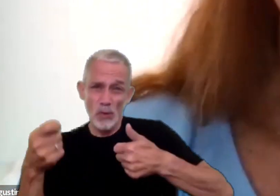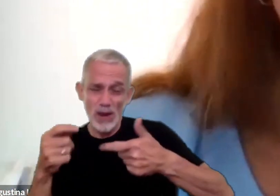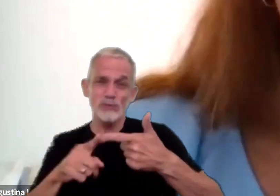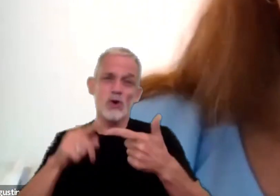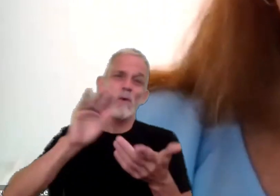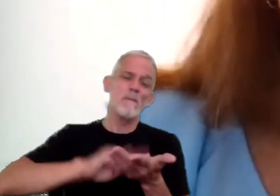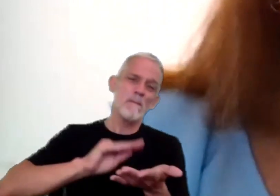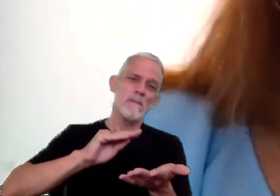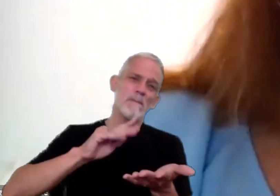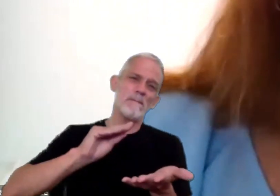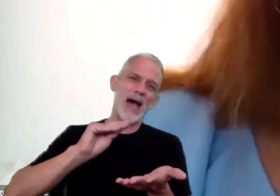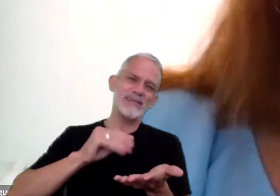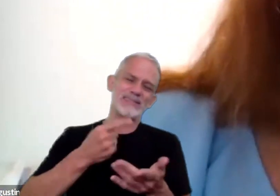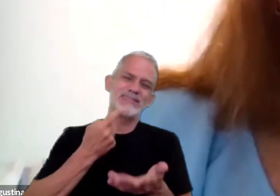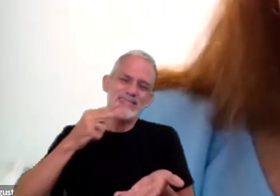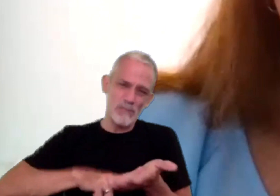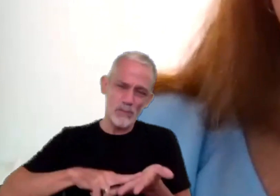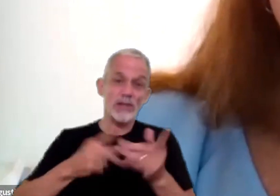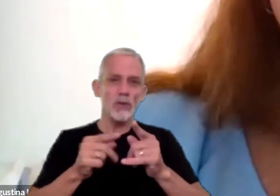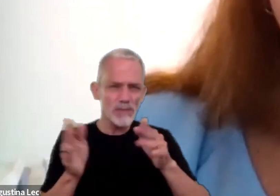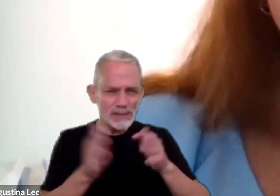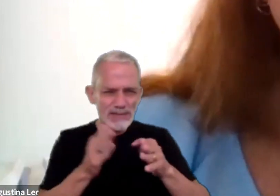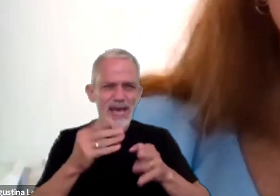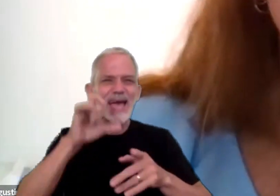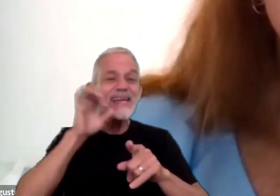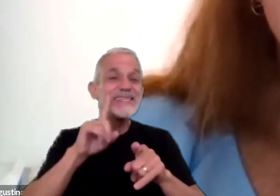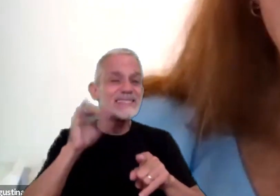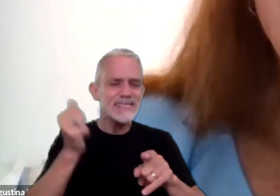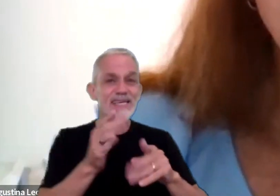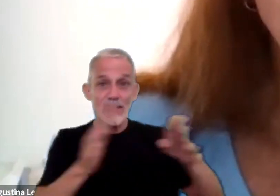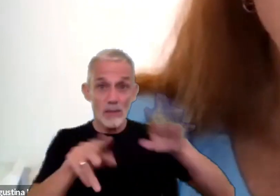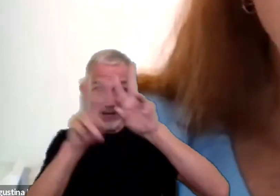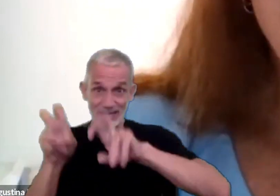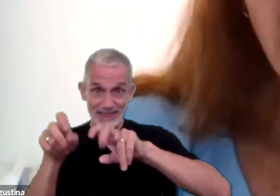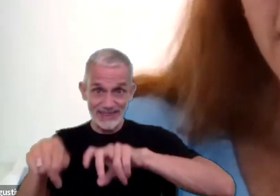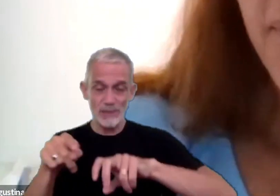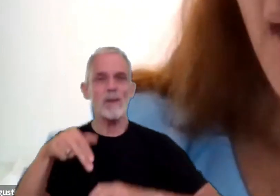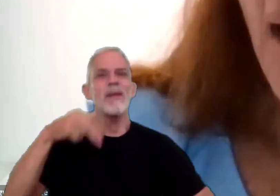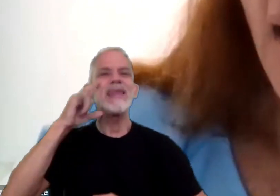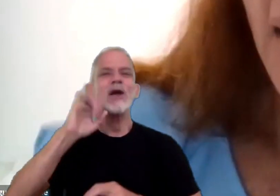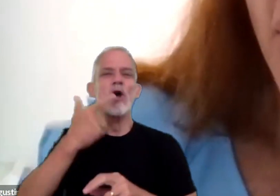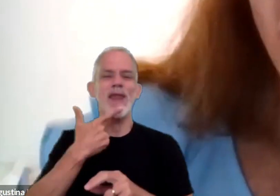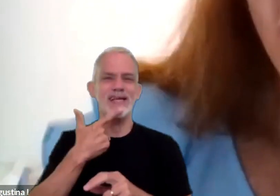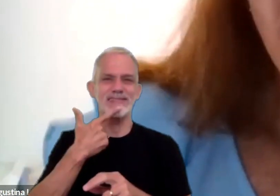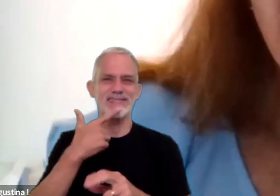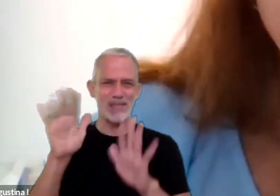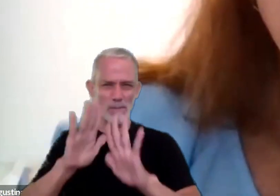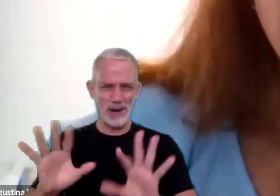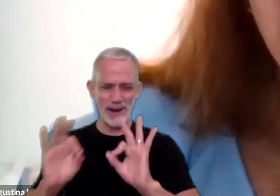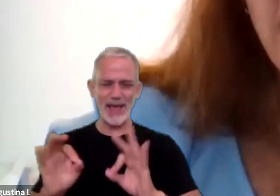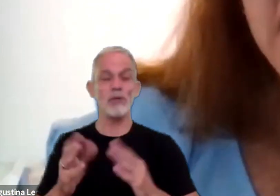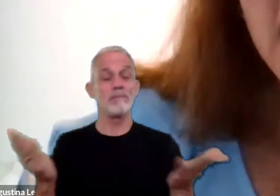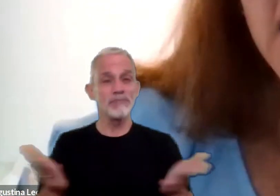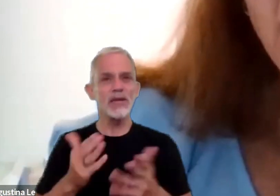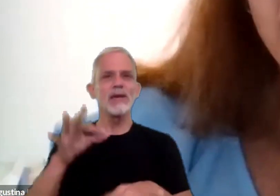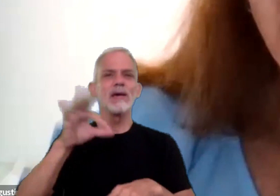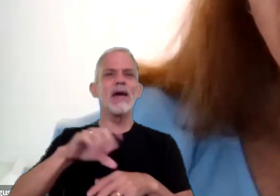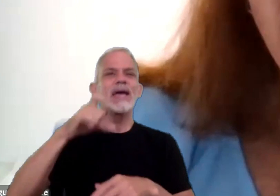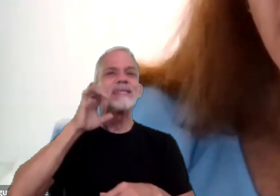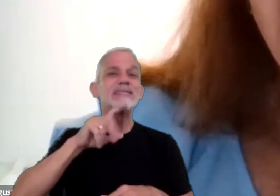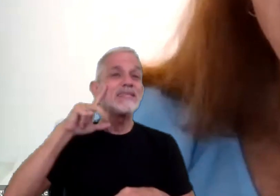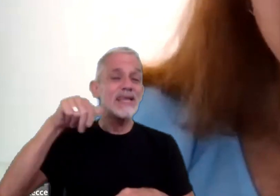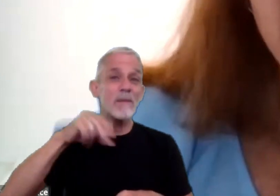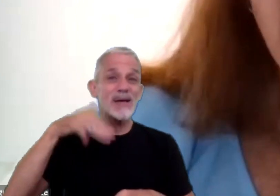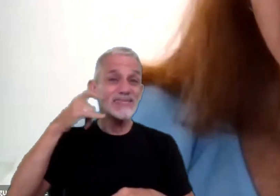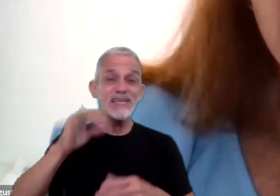y después sí nos introducimos en el tema específico que nos tiene preparado Nicolás Litwax. Bueno, la doctora Cristina Mancilla es